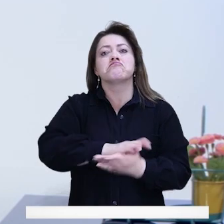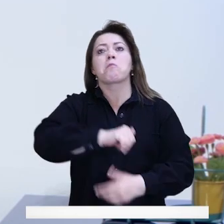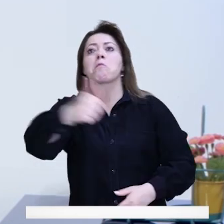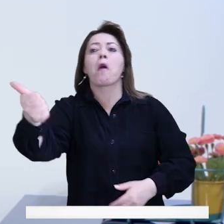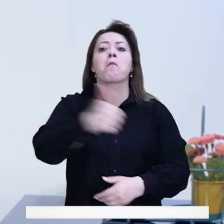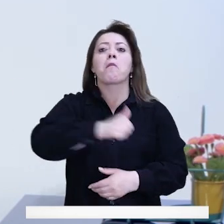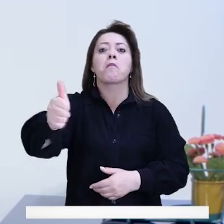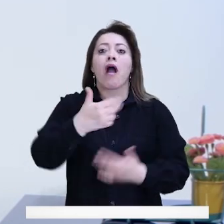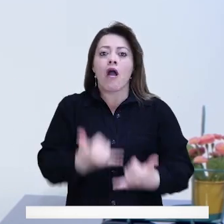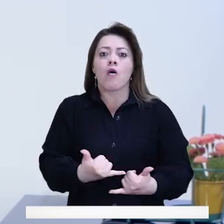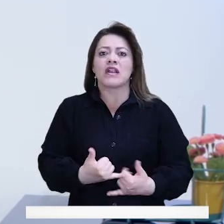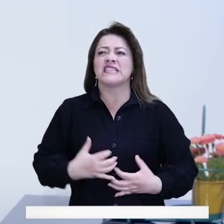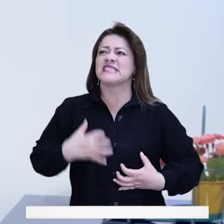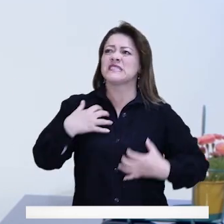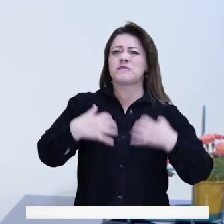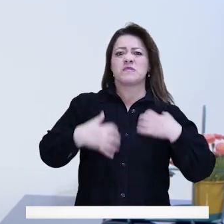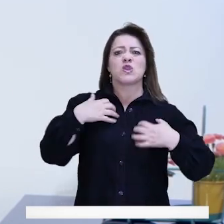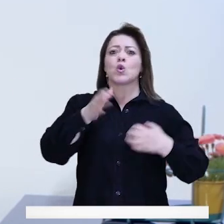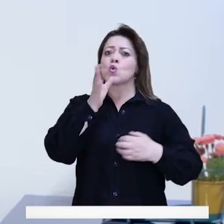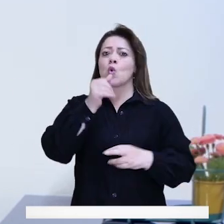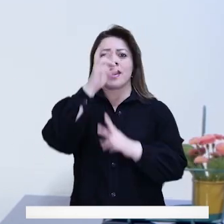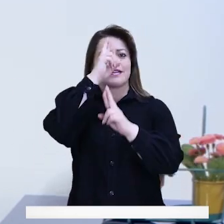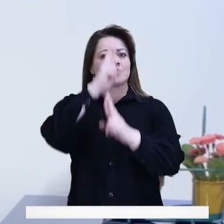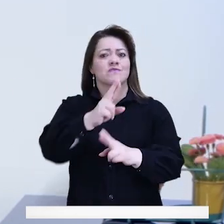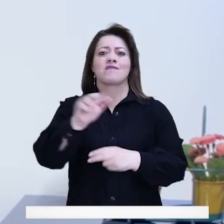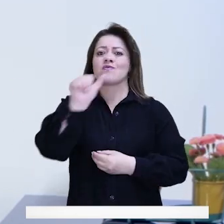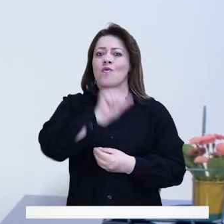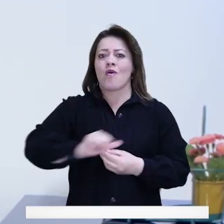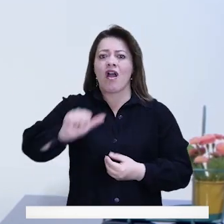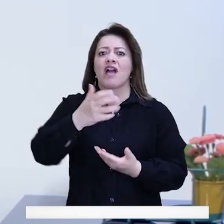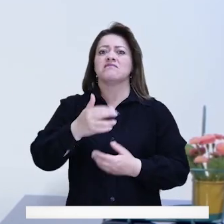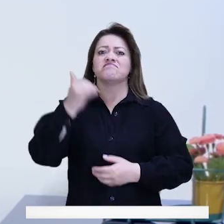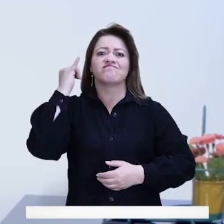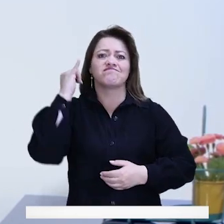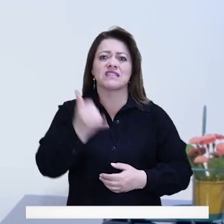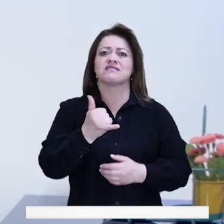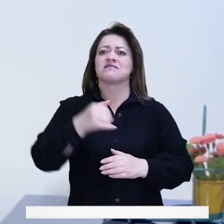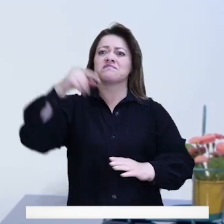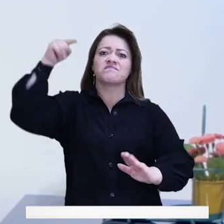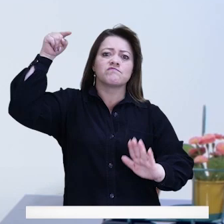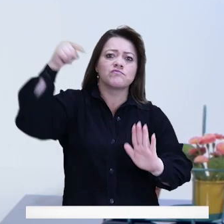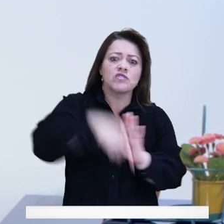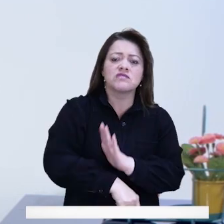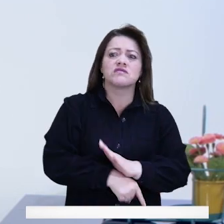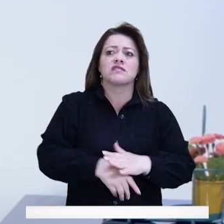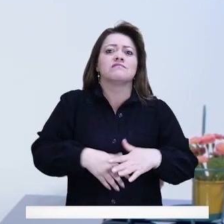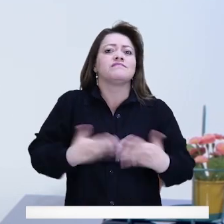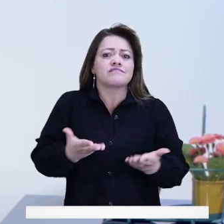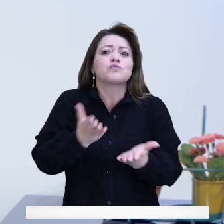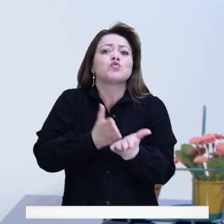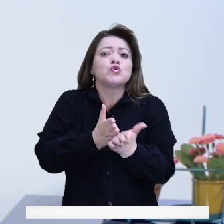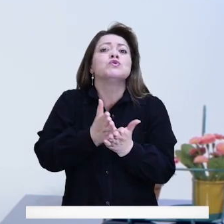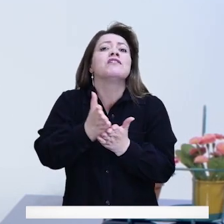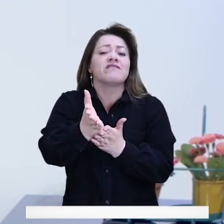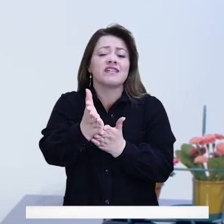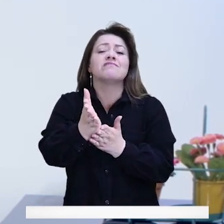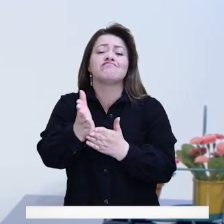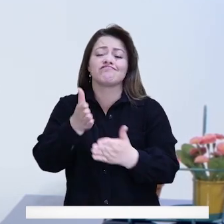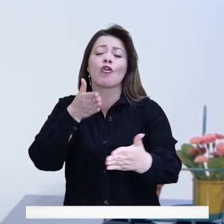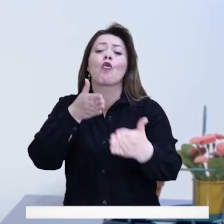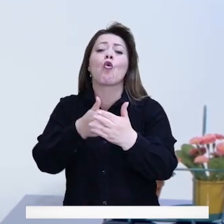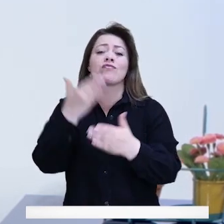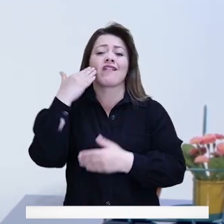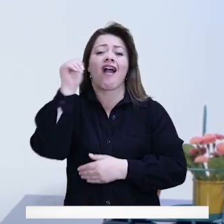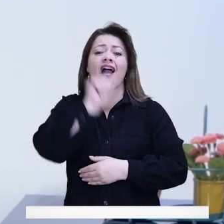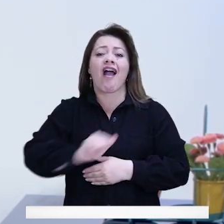necesitan poder trasladarse a la ciudad y no es posible que haya respeto para ellas. Violaciones, feminicidios,